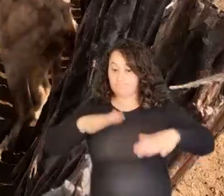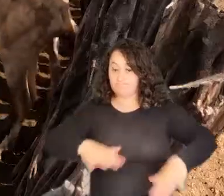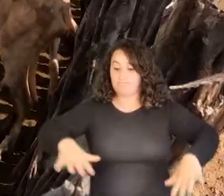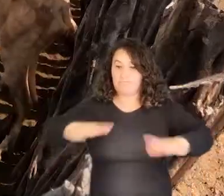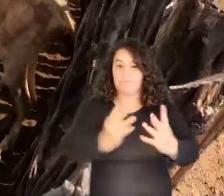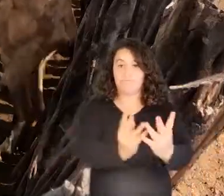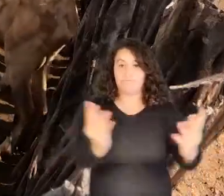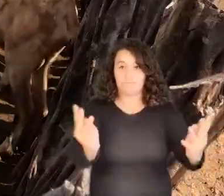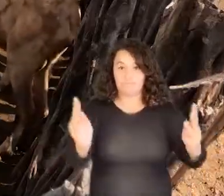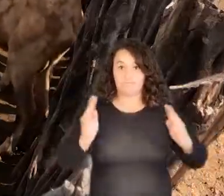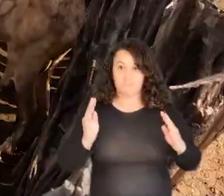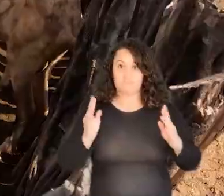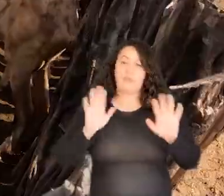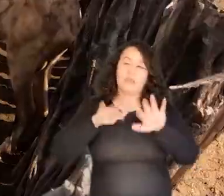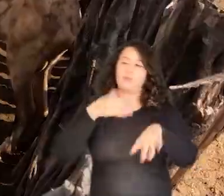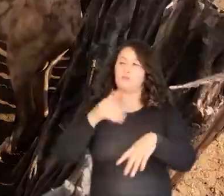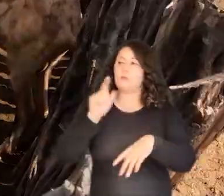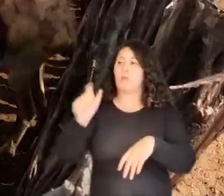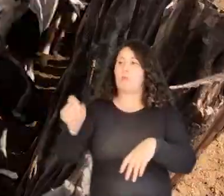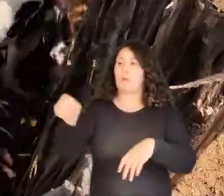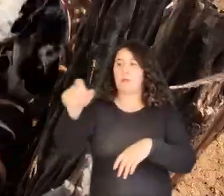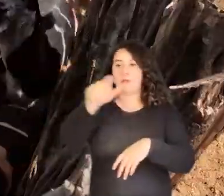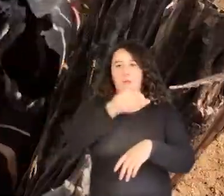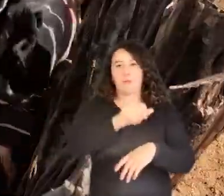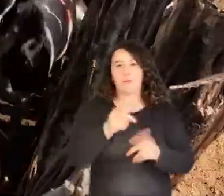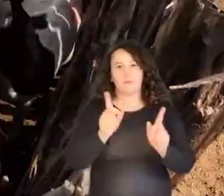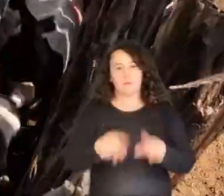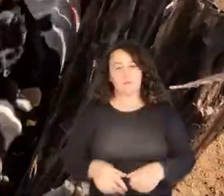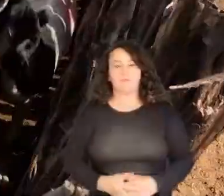de este corral y de los otros que luego visitaremos.